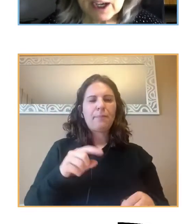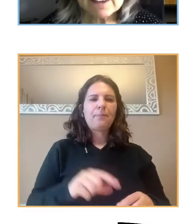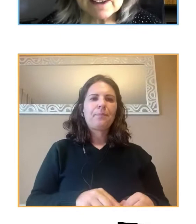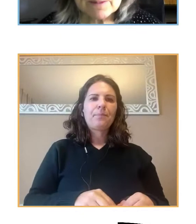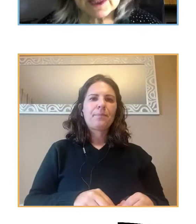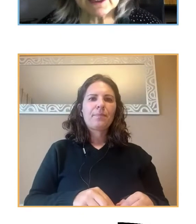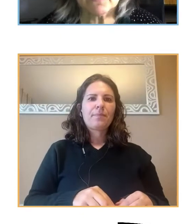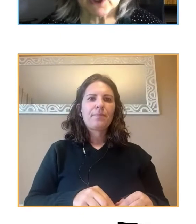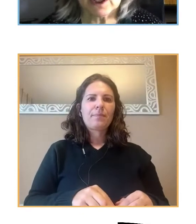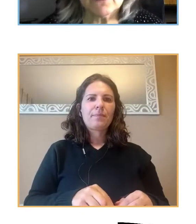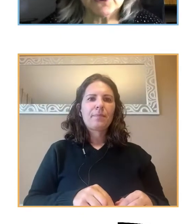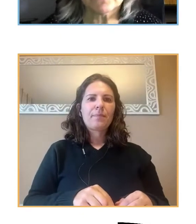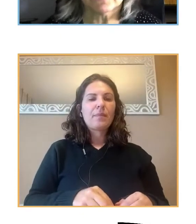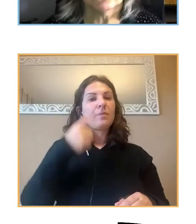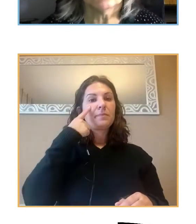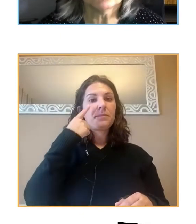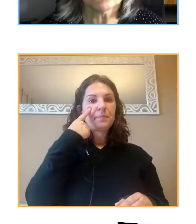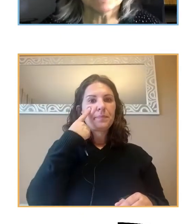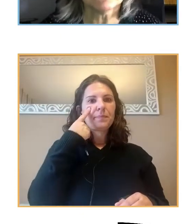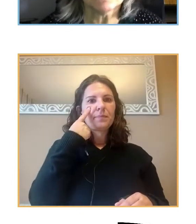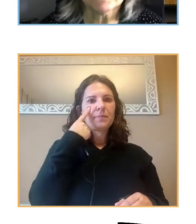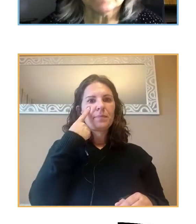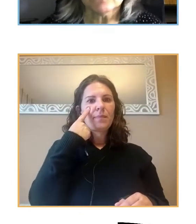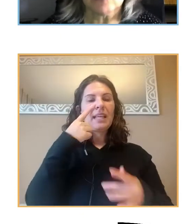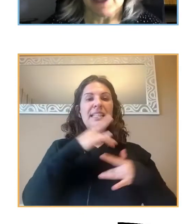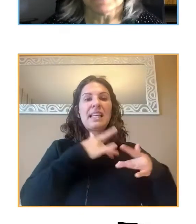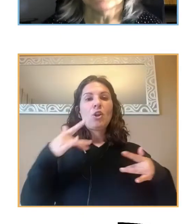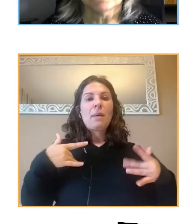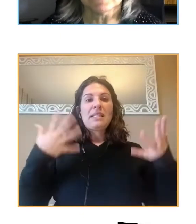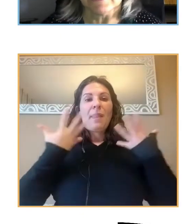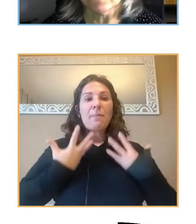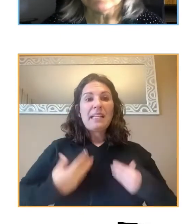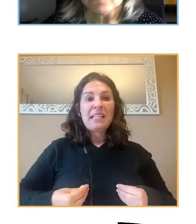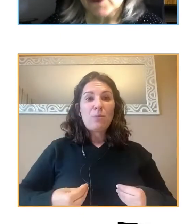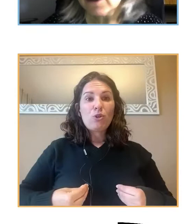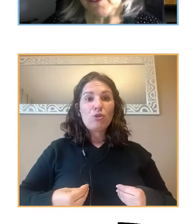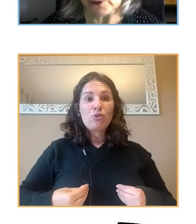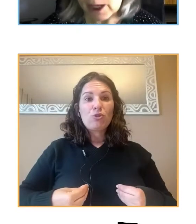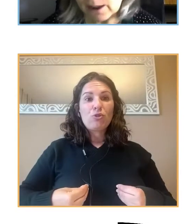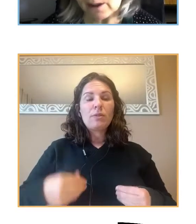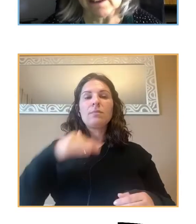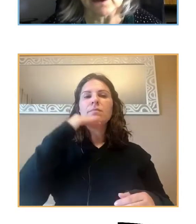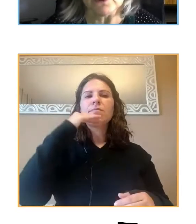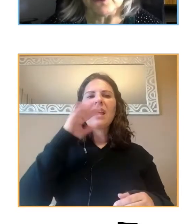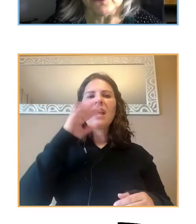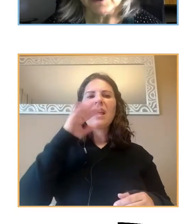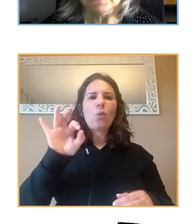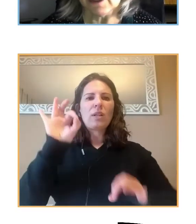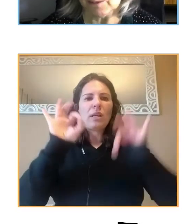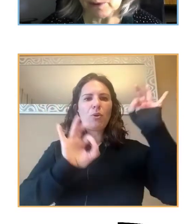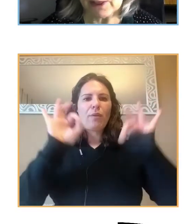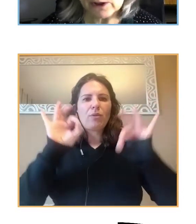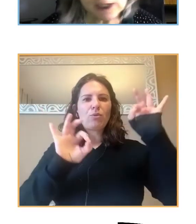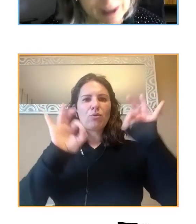Fíjense que, por ejemplo, los síntomas depresivos alcanzan casi el 50% en este grupo